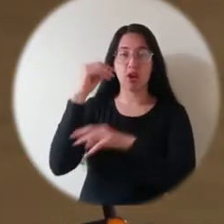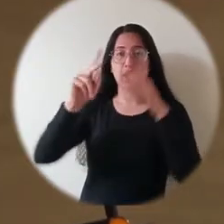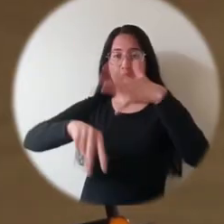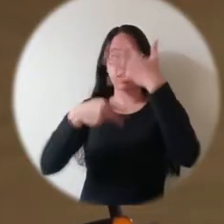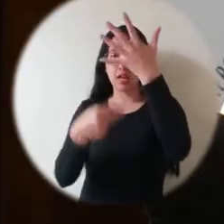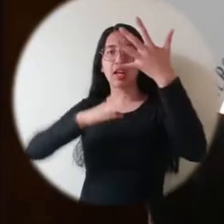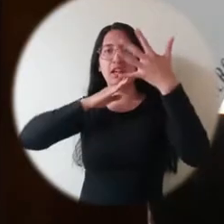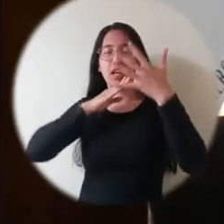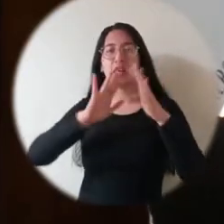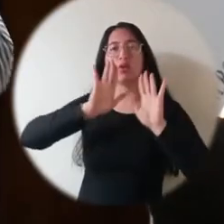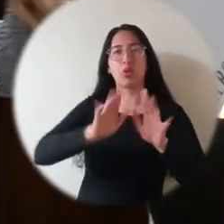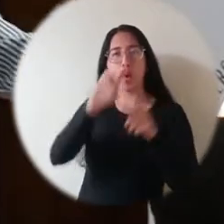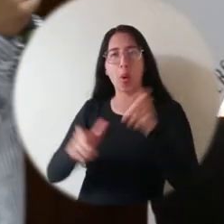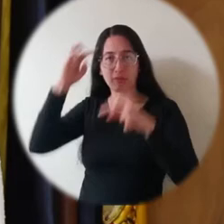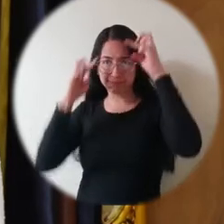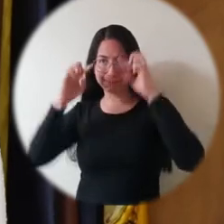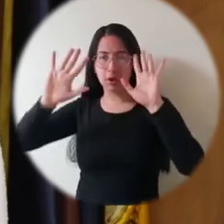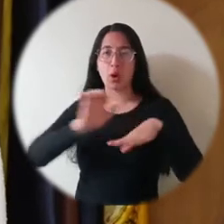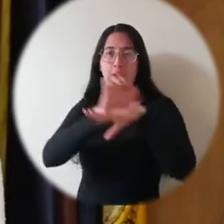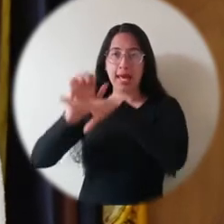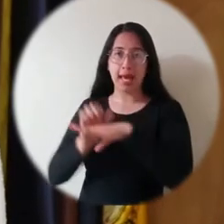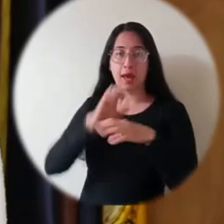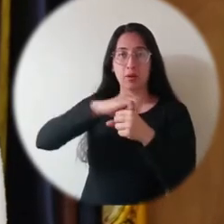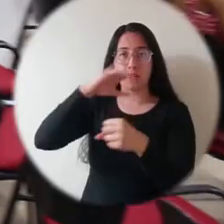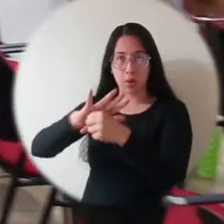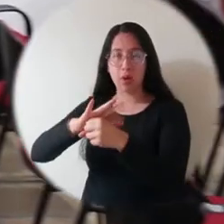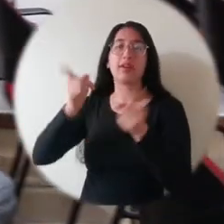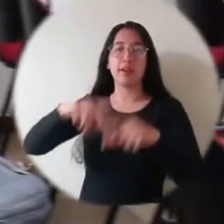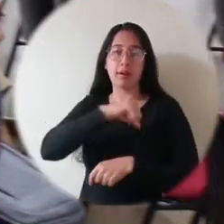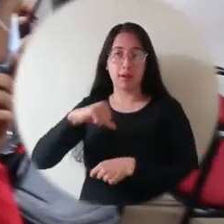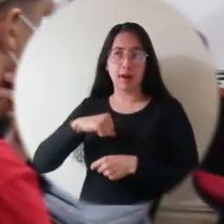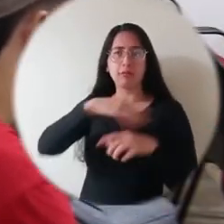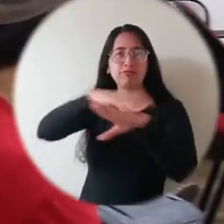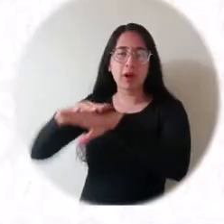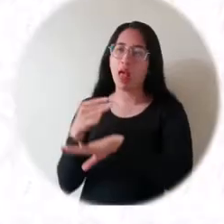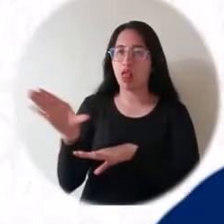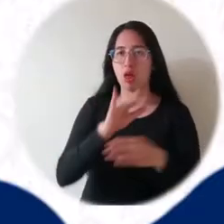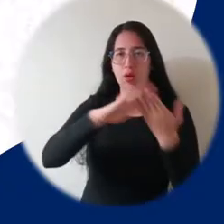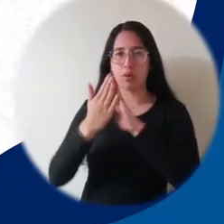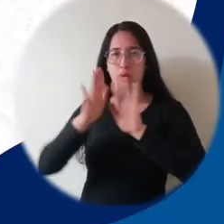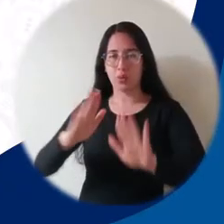dictadas por expertos de entidades públicas y privadas y dirigidas a toda la comunidad académica.